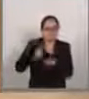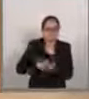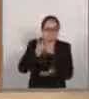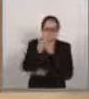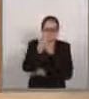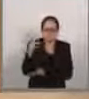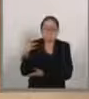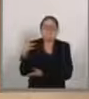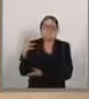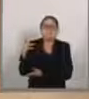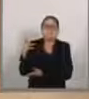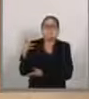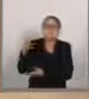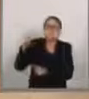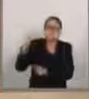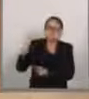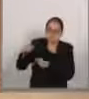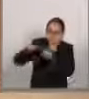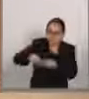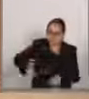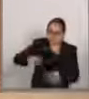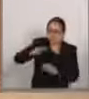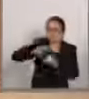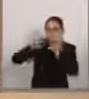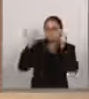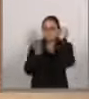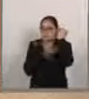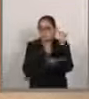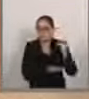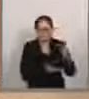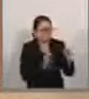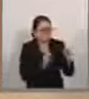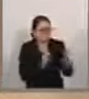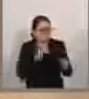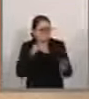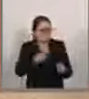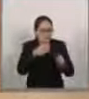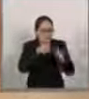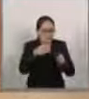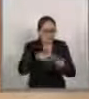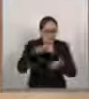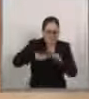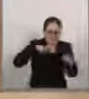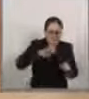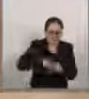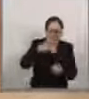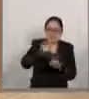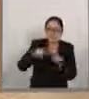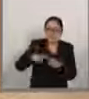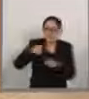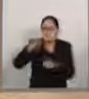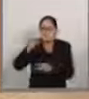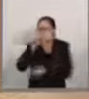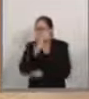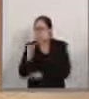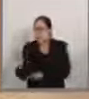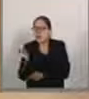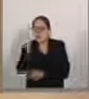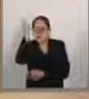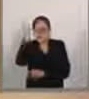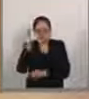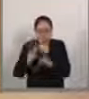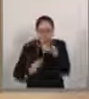freno a la pérdida de la diversidad biológica. Las metas que México